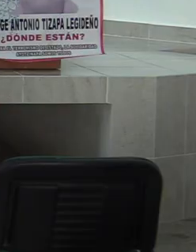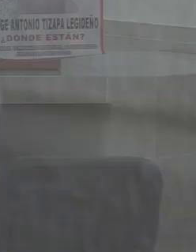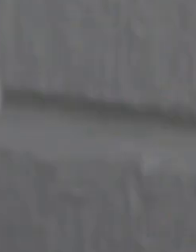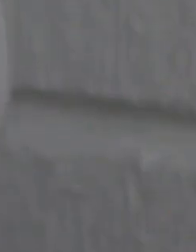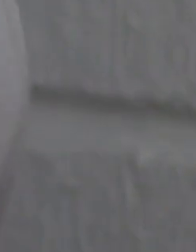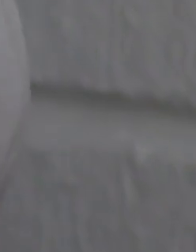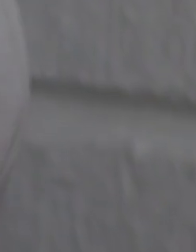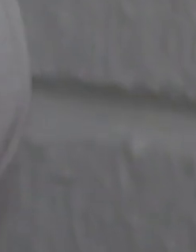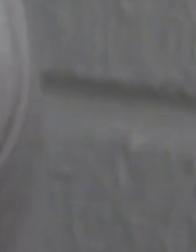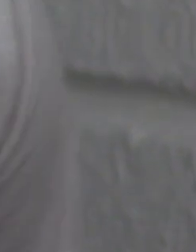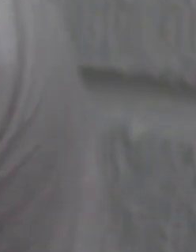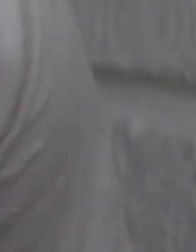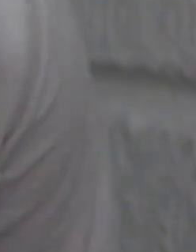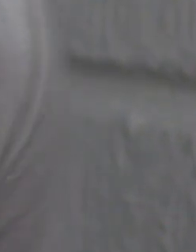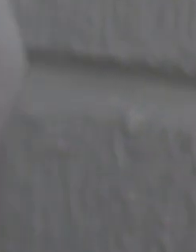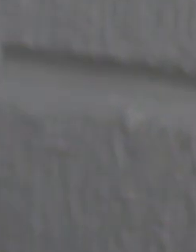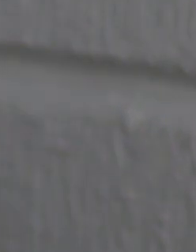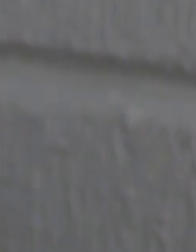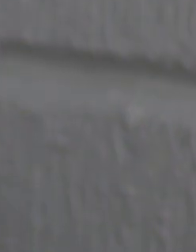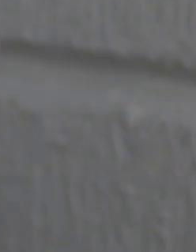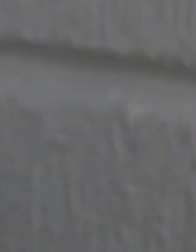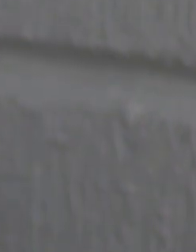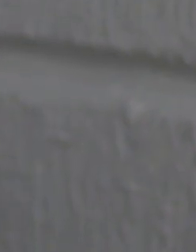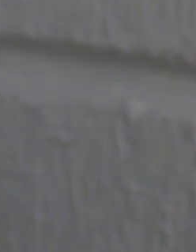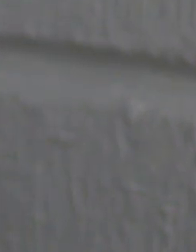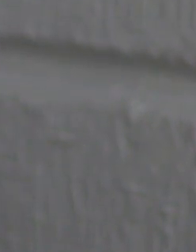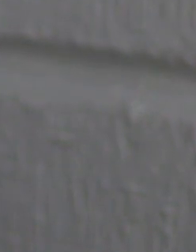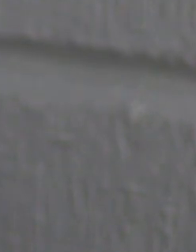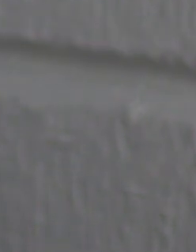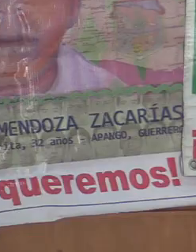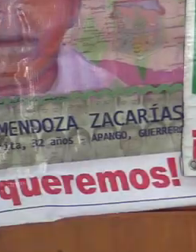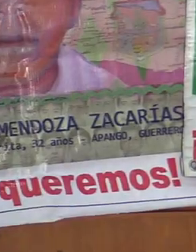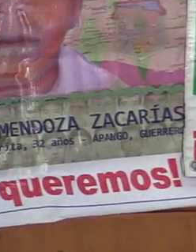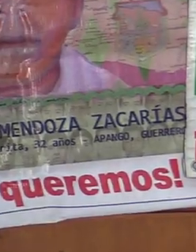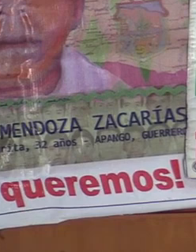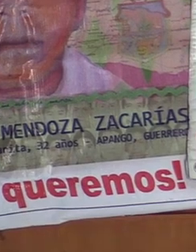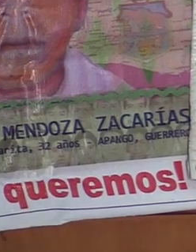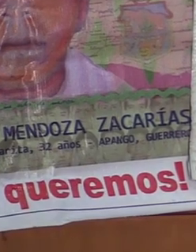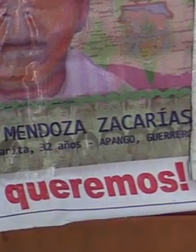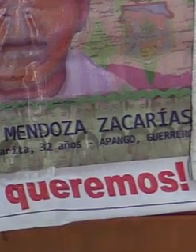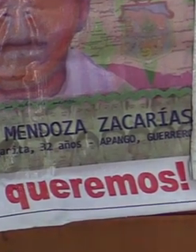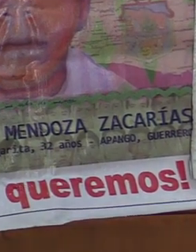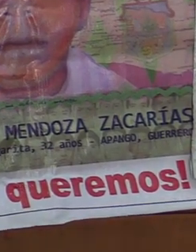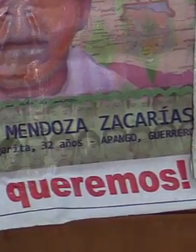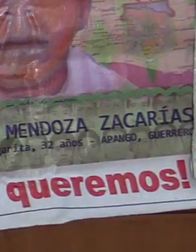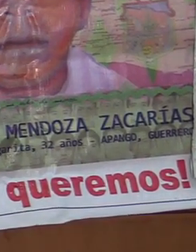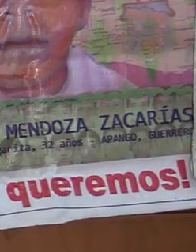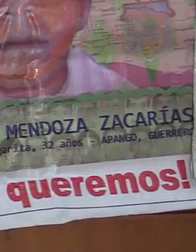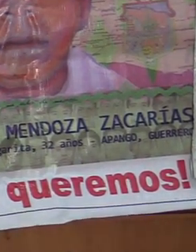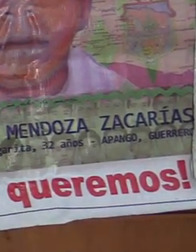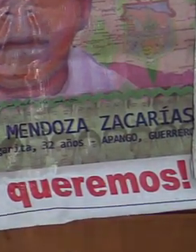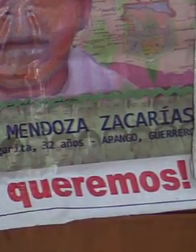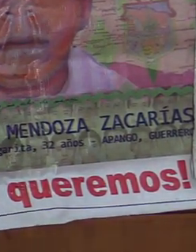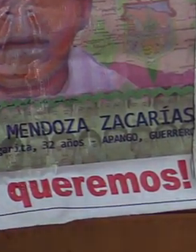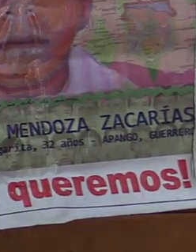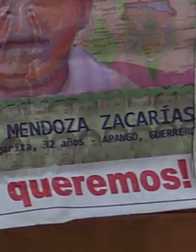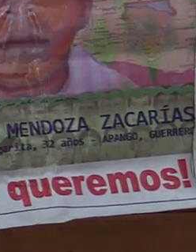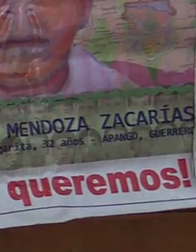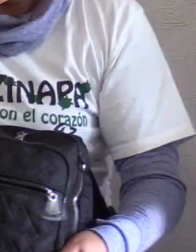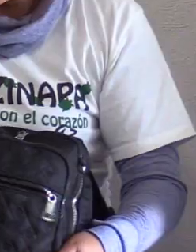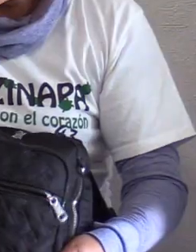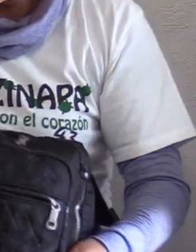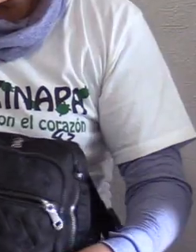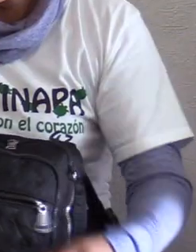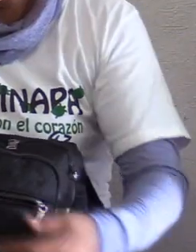presidente enfatizó las diferencias entre su gobierno y los anteriores, declarando que bajo su mandato no ha habido masacres,